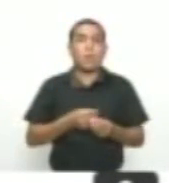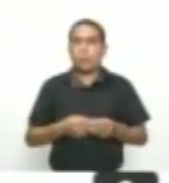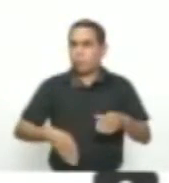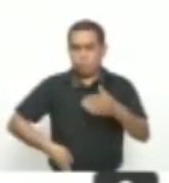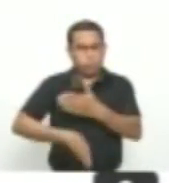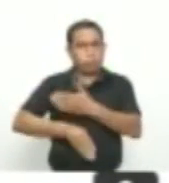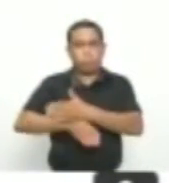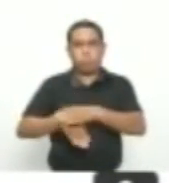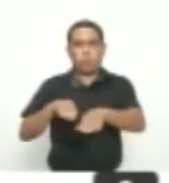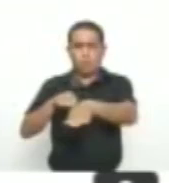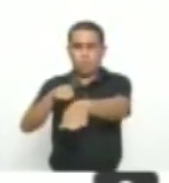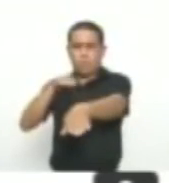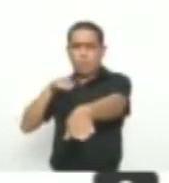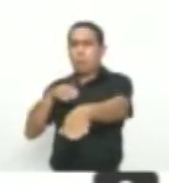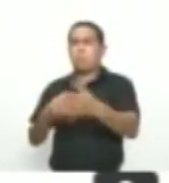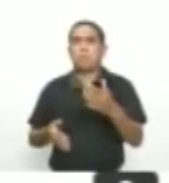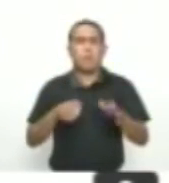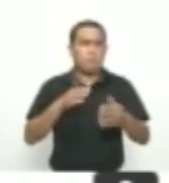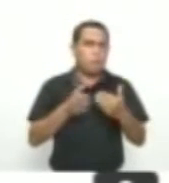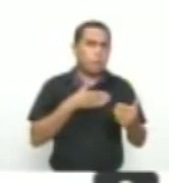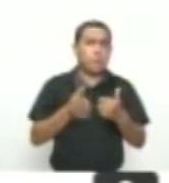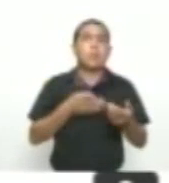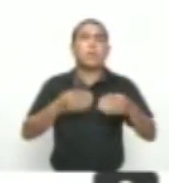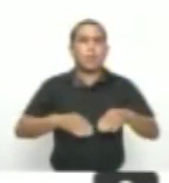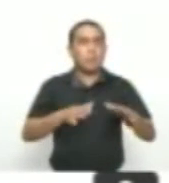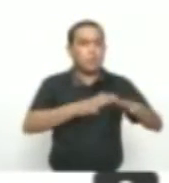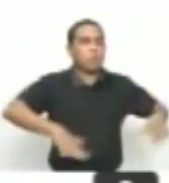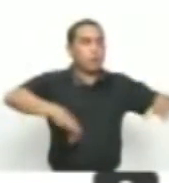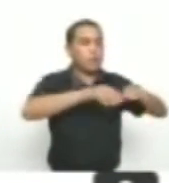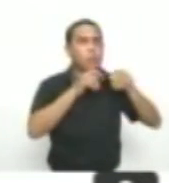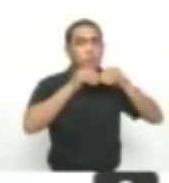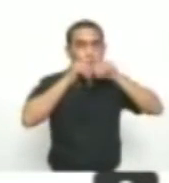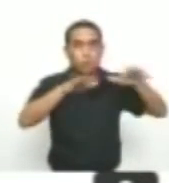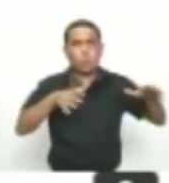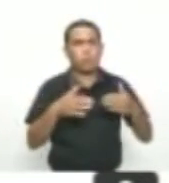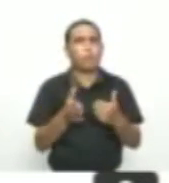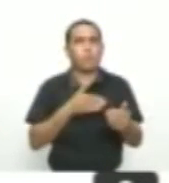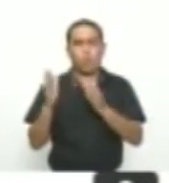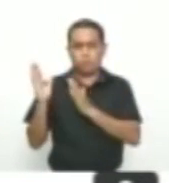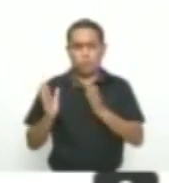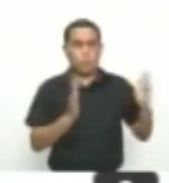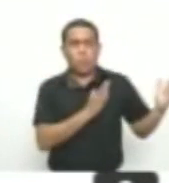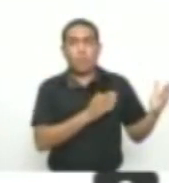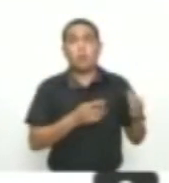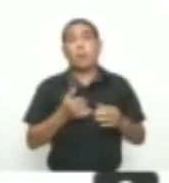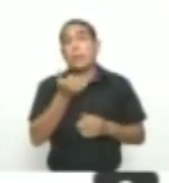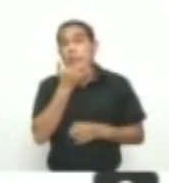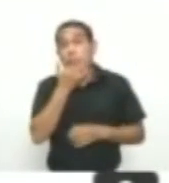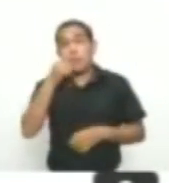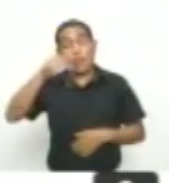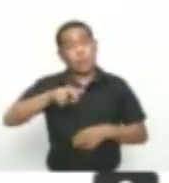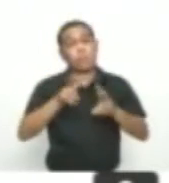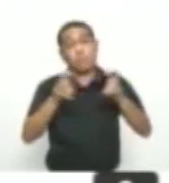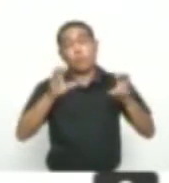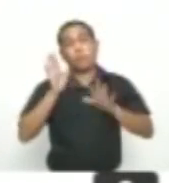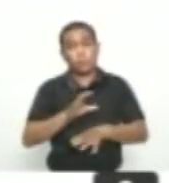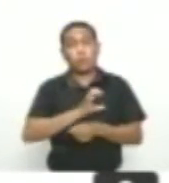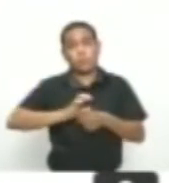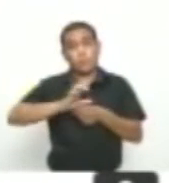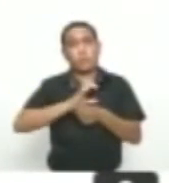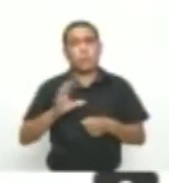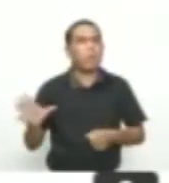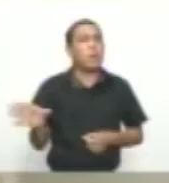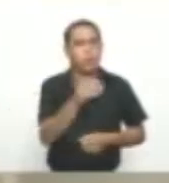Recupera espacio público Y le da importancia Al peatón No es popular Pero es un tema De ciudad Apoyamos